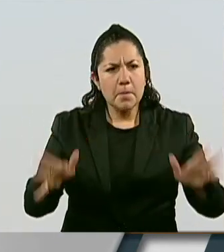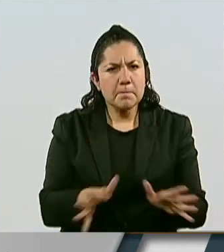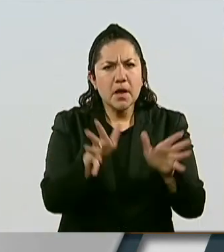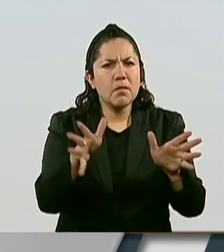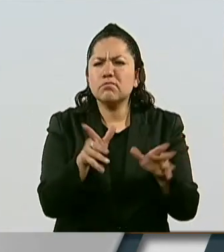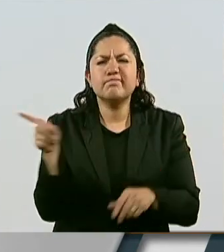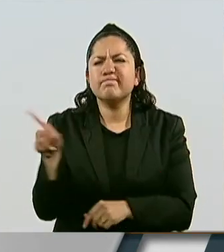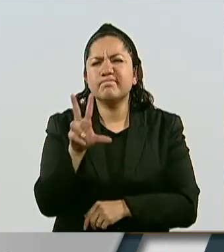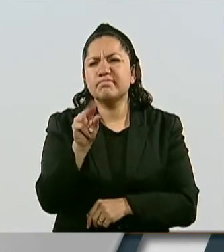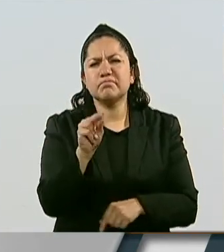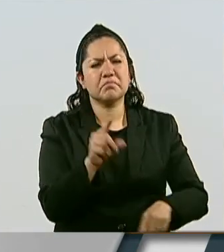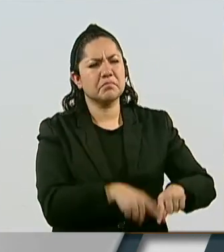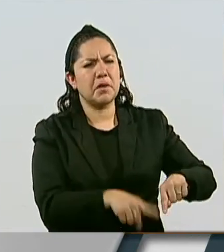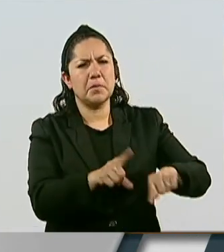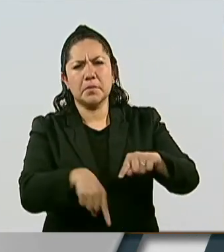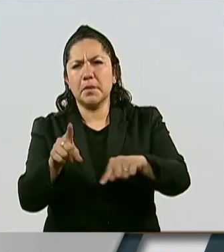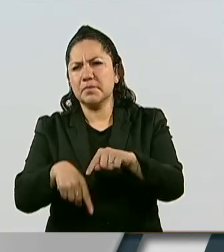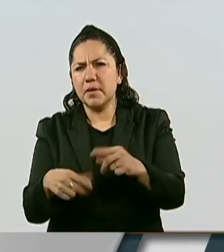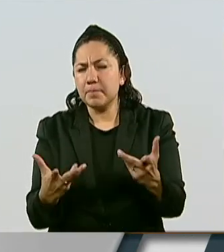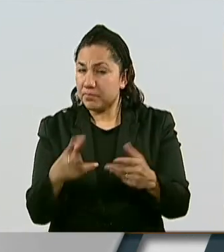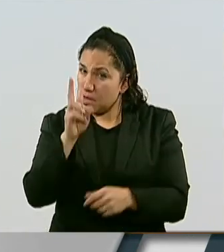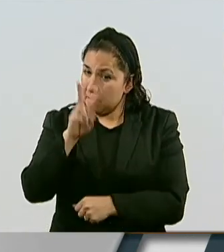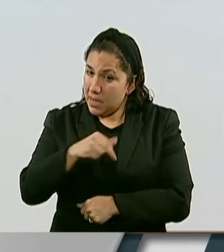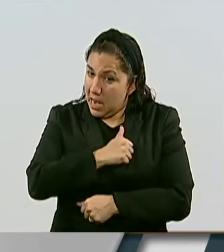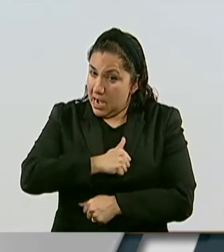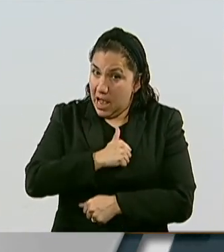este gobierno de la 4T no exista política cultural sólida.